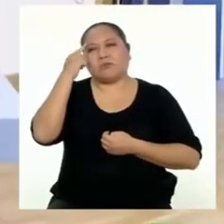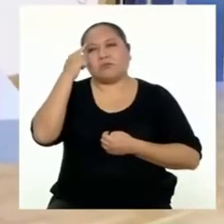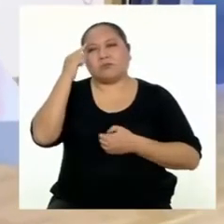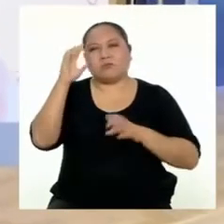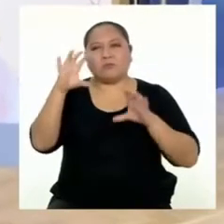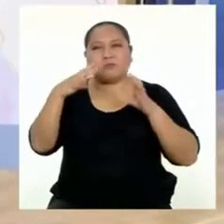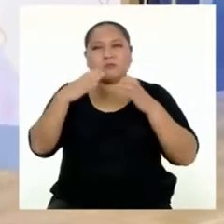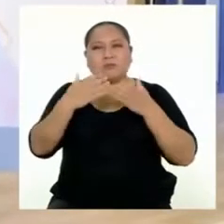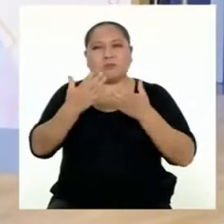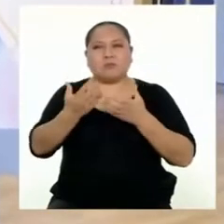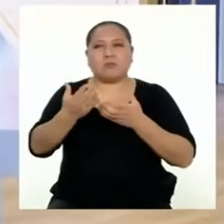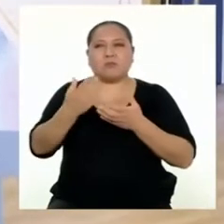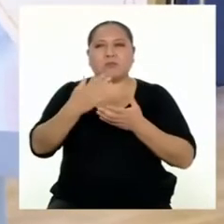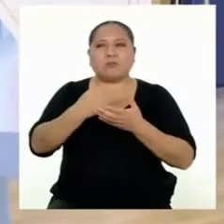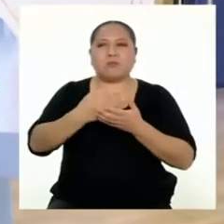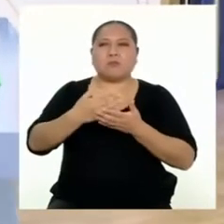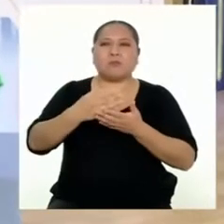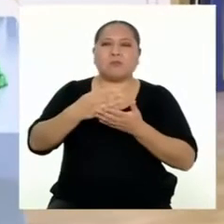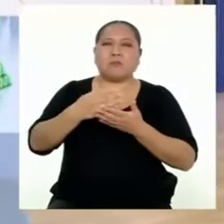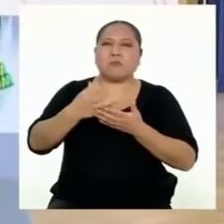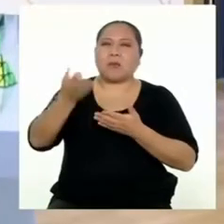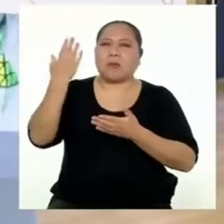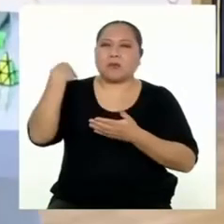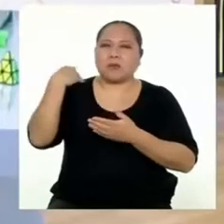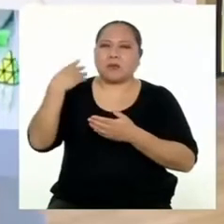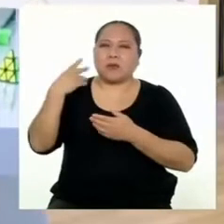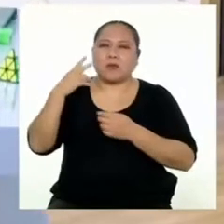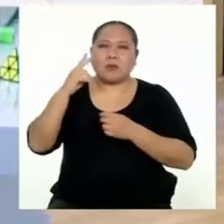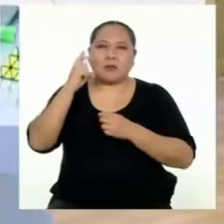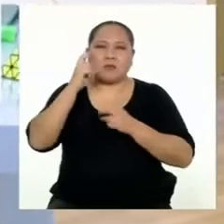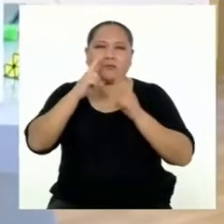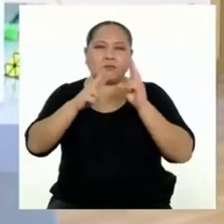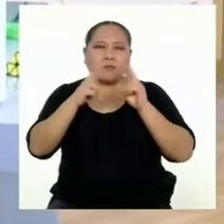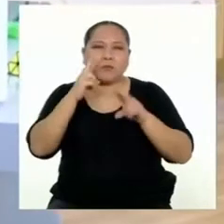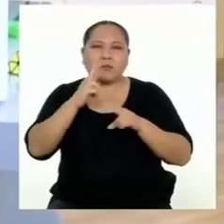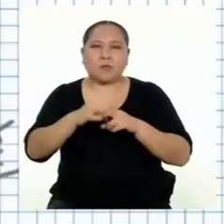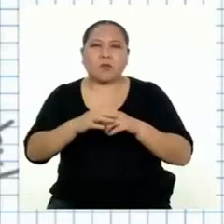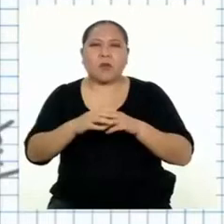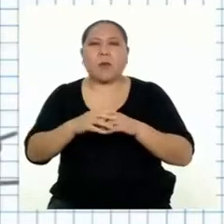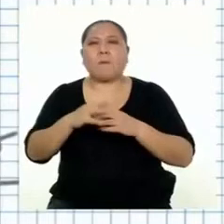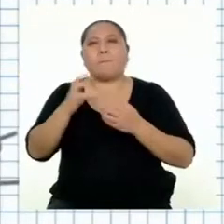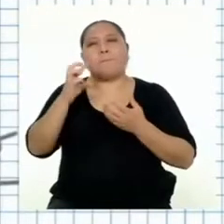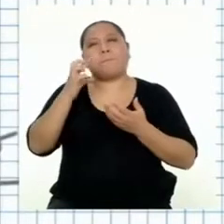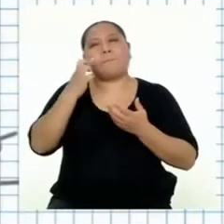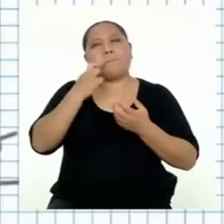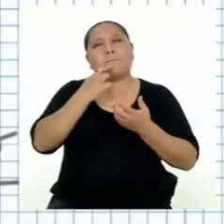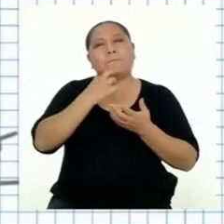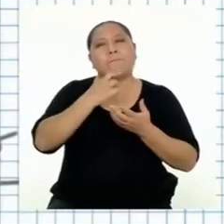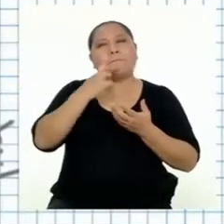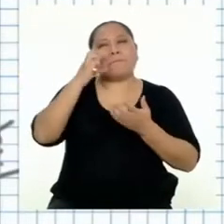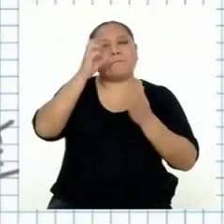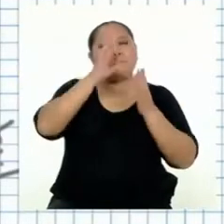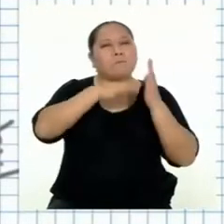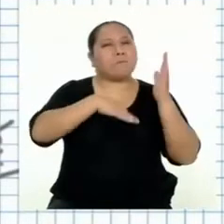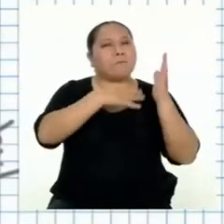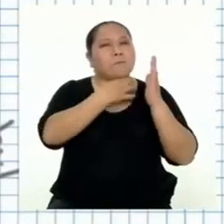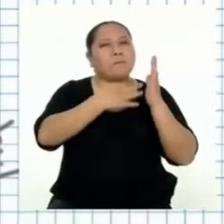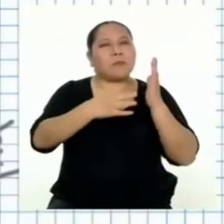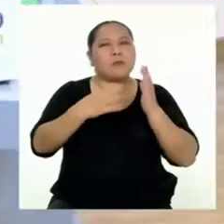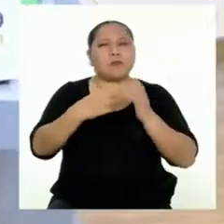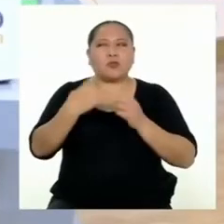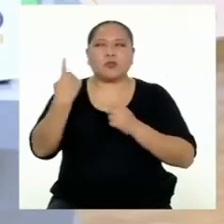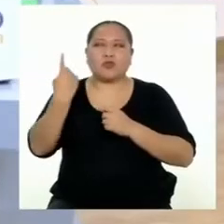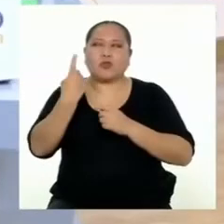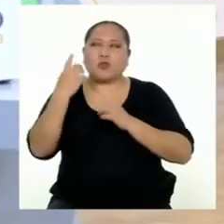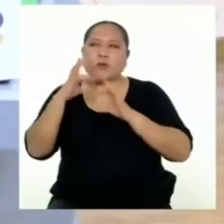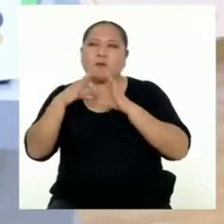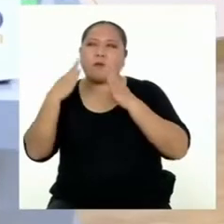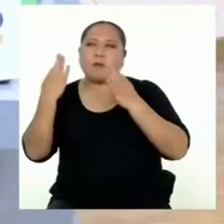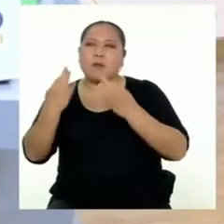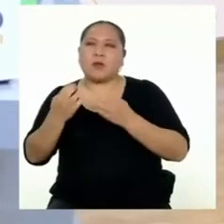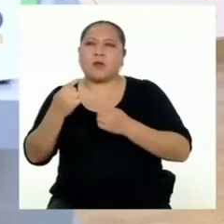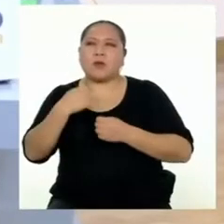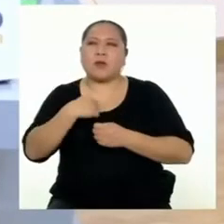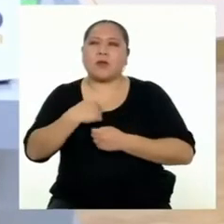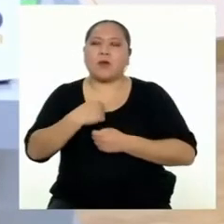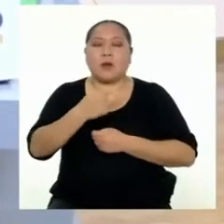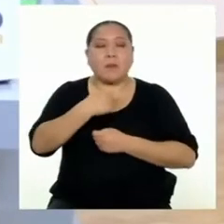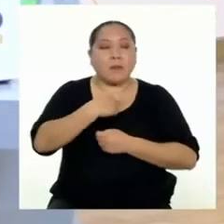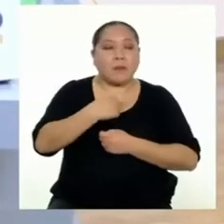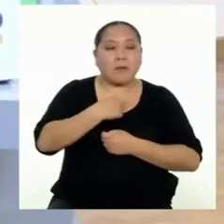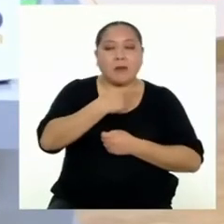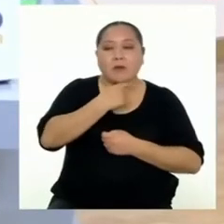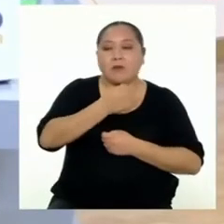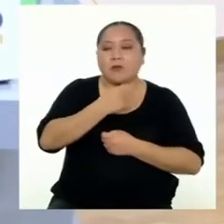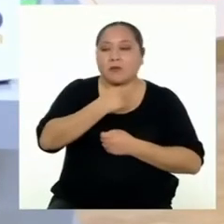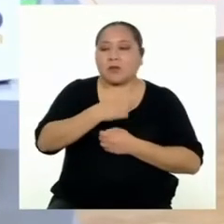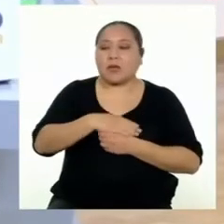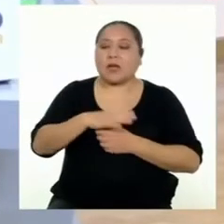hablamos de presupuesto familiar, ¿habrá forma de ahorrar en familia o solo se puede ahorrar de manera personal? A mí me parece genial